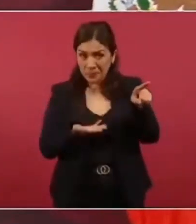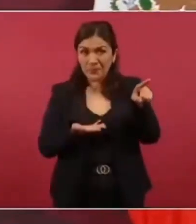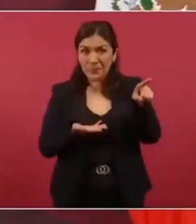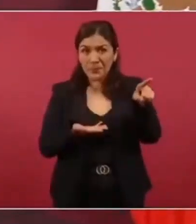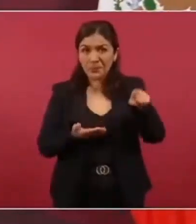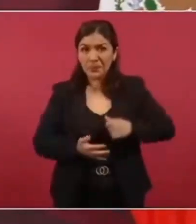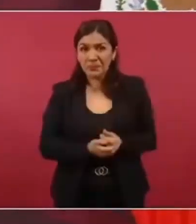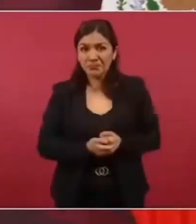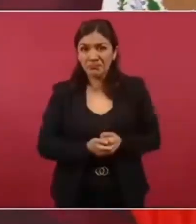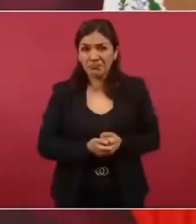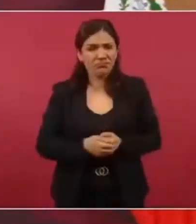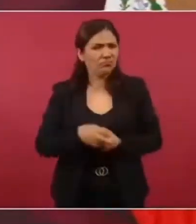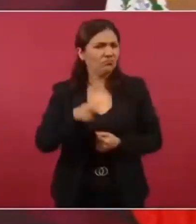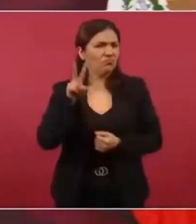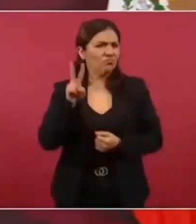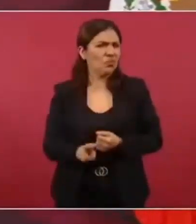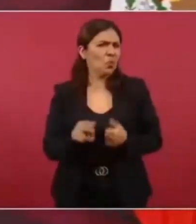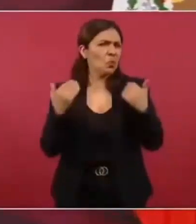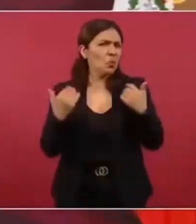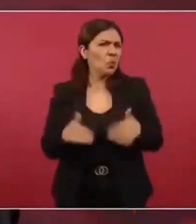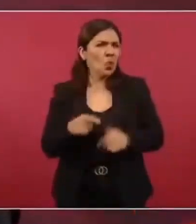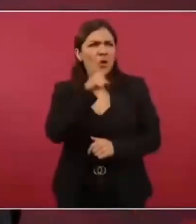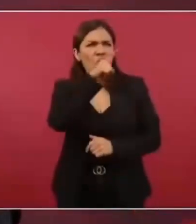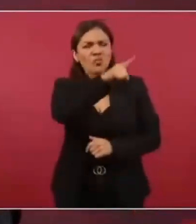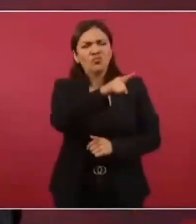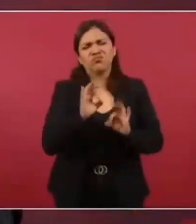Son muy buenos para ver